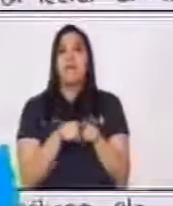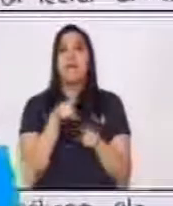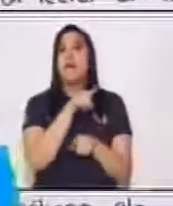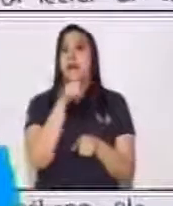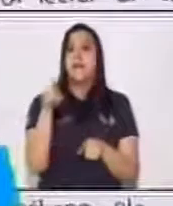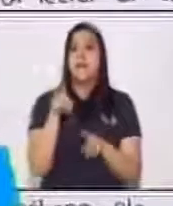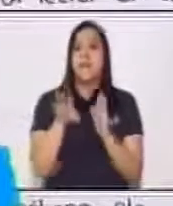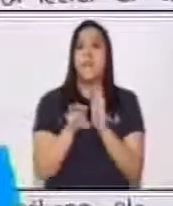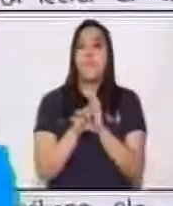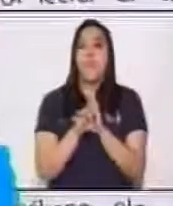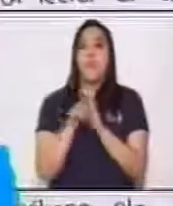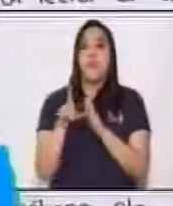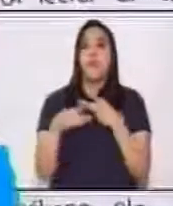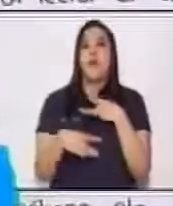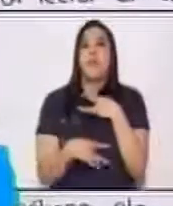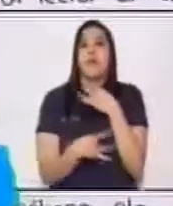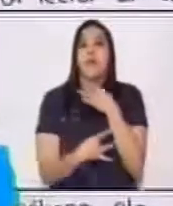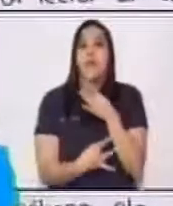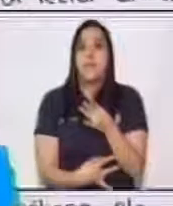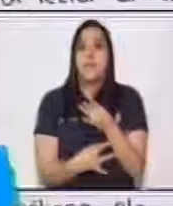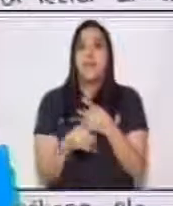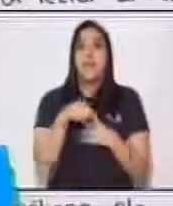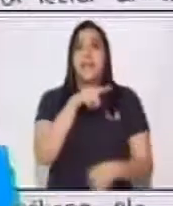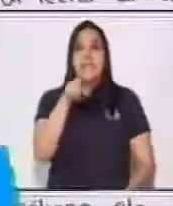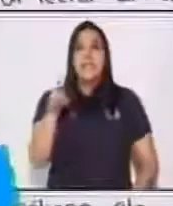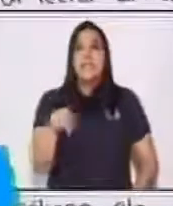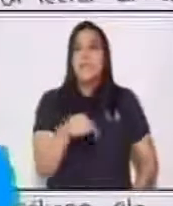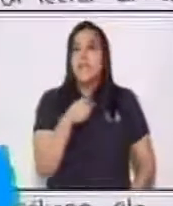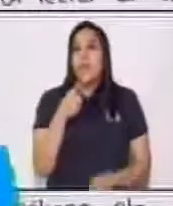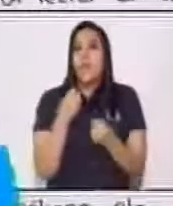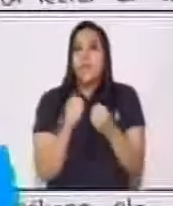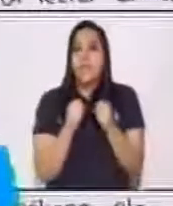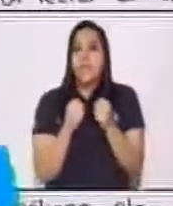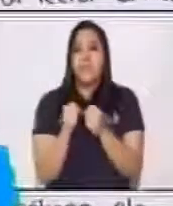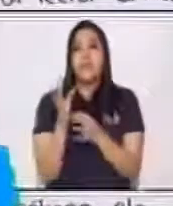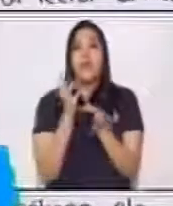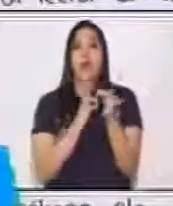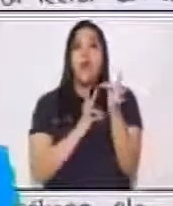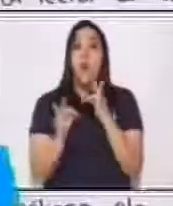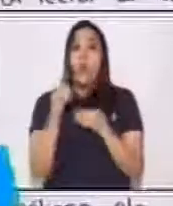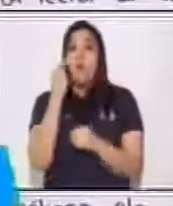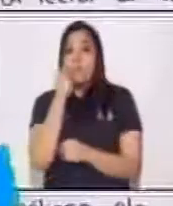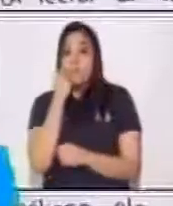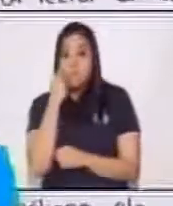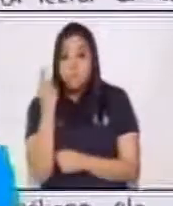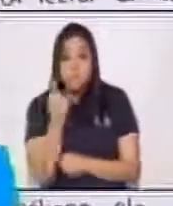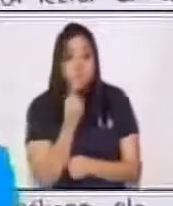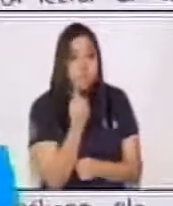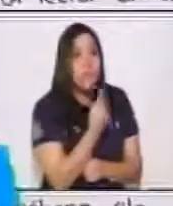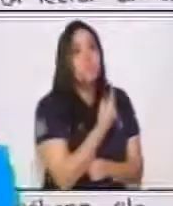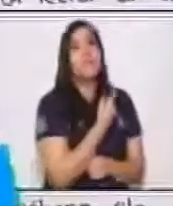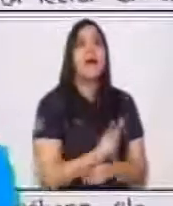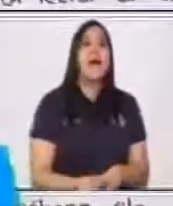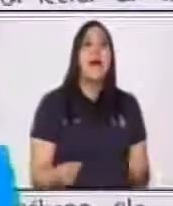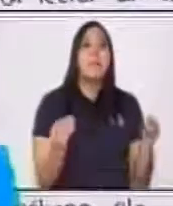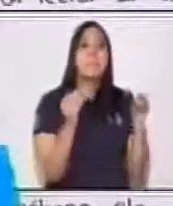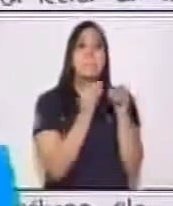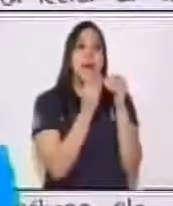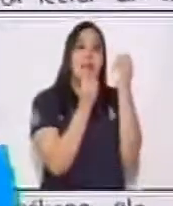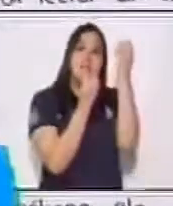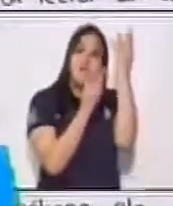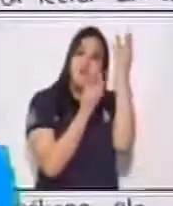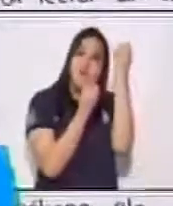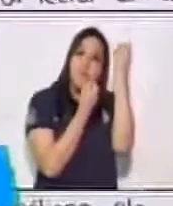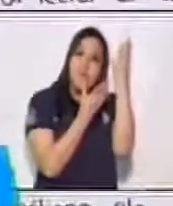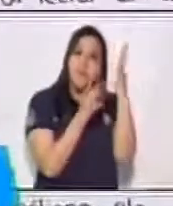de interés de parte del lector y lo que va a buscar es más información en otros lugares, en